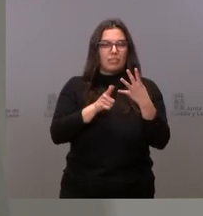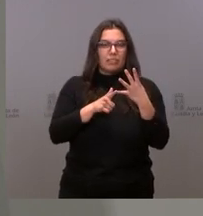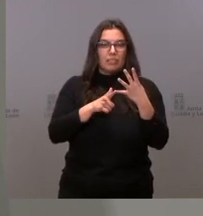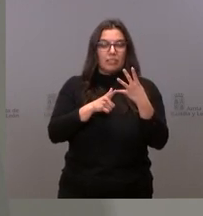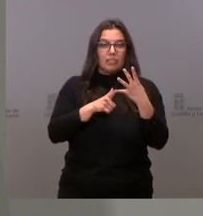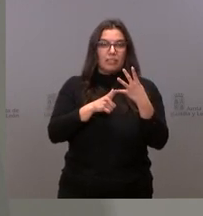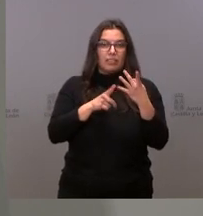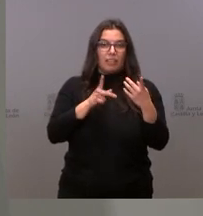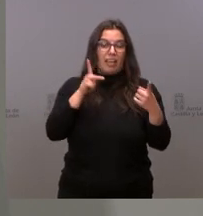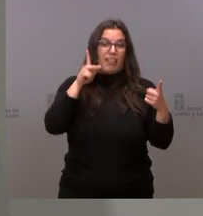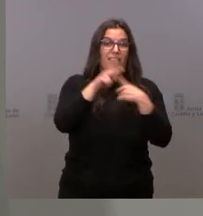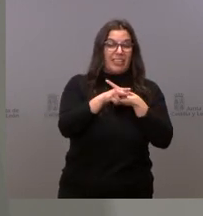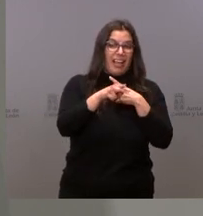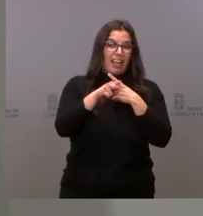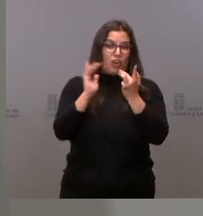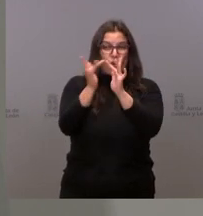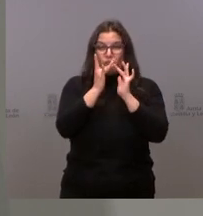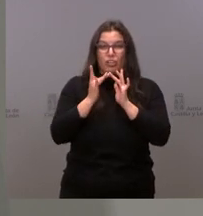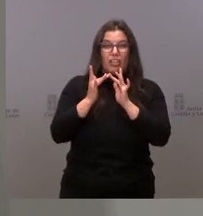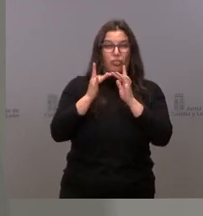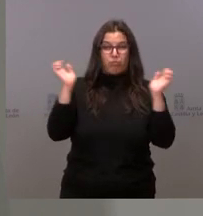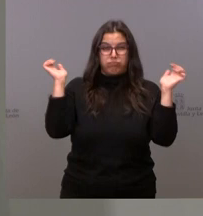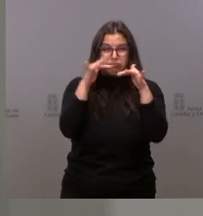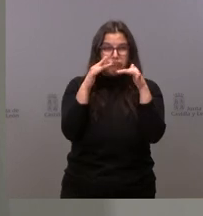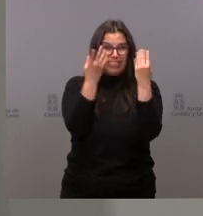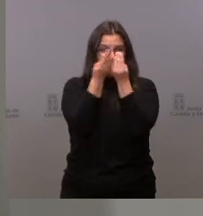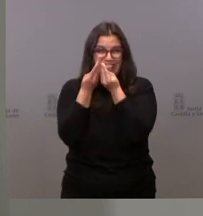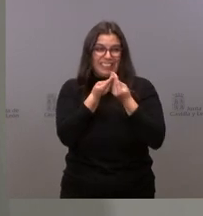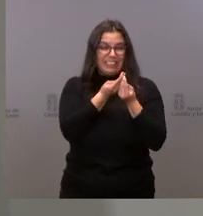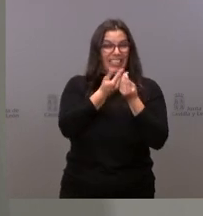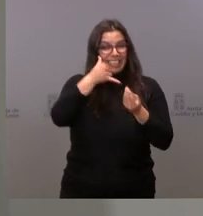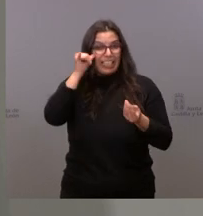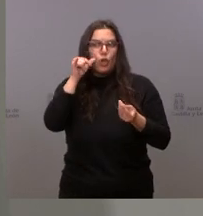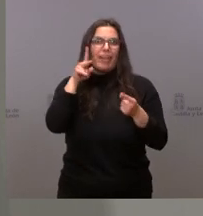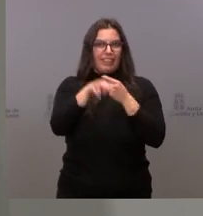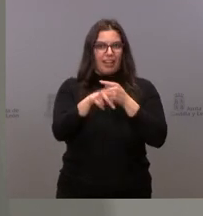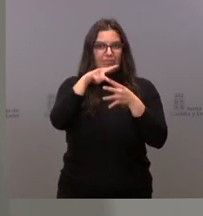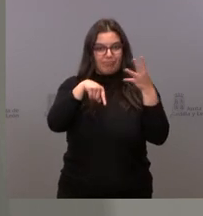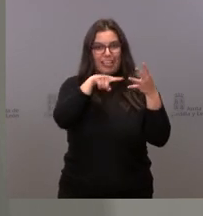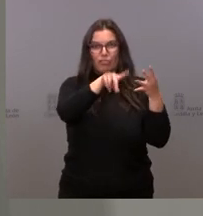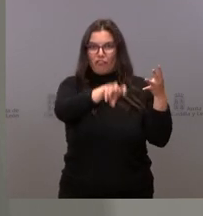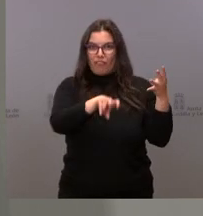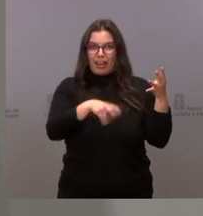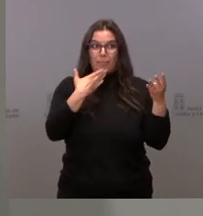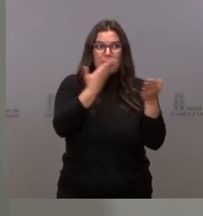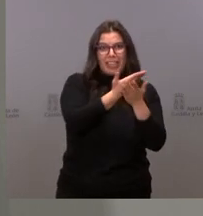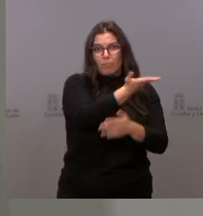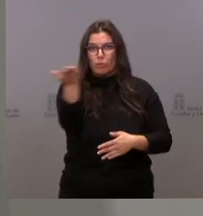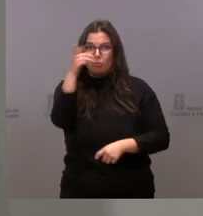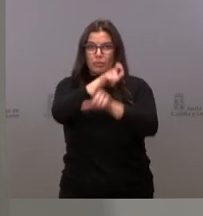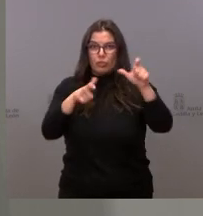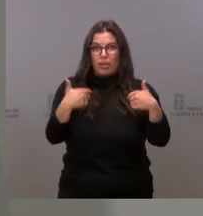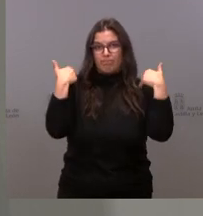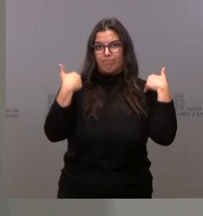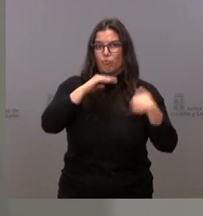evitar exposiciones en eventos masivos o en situaciones de riesgo. Y yo creo que eso lo